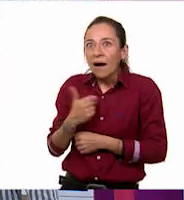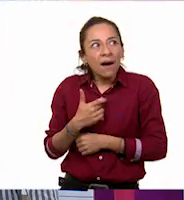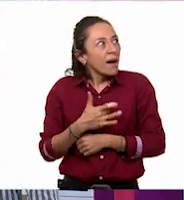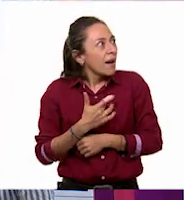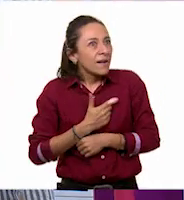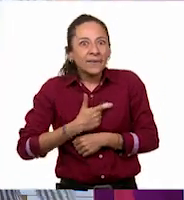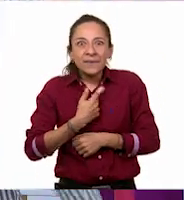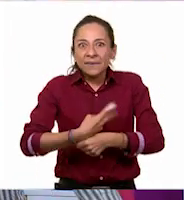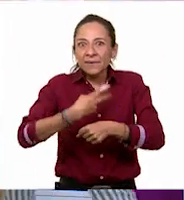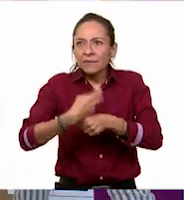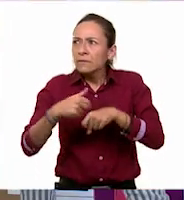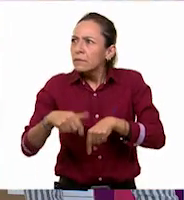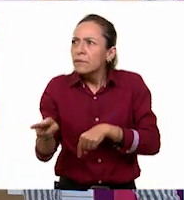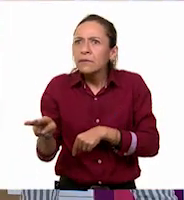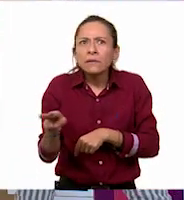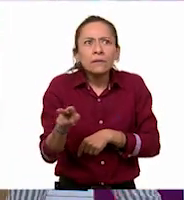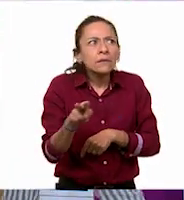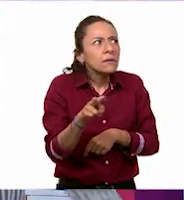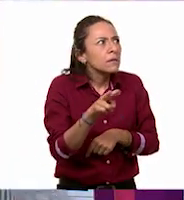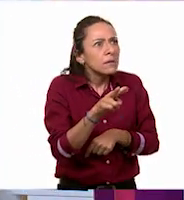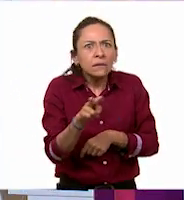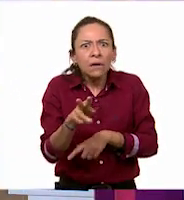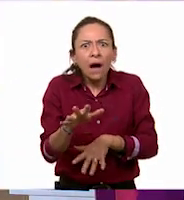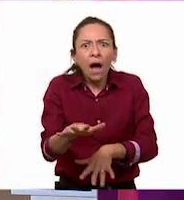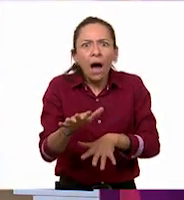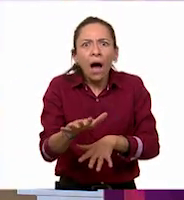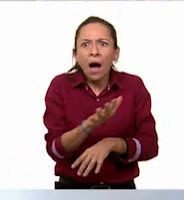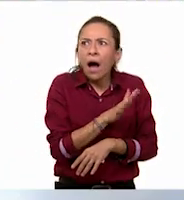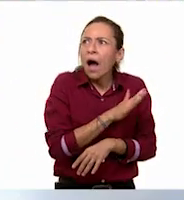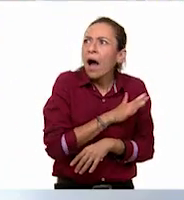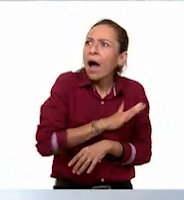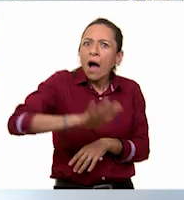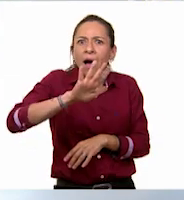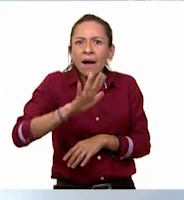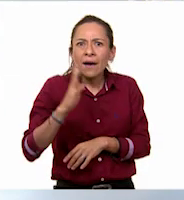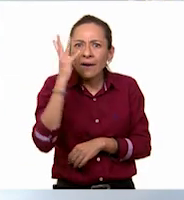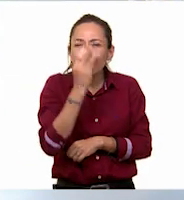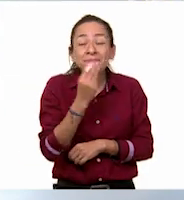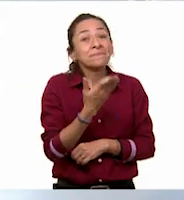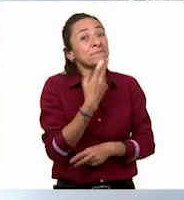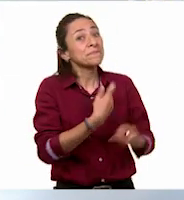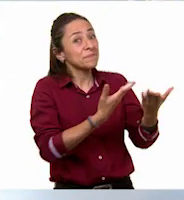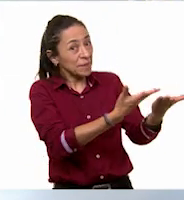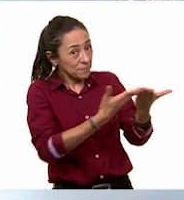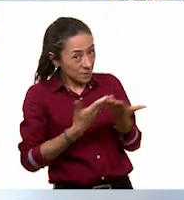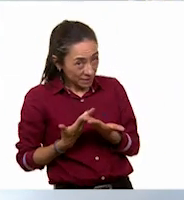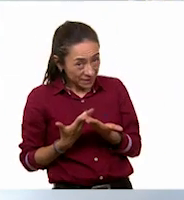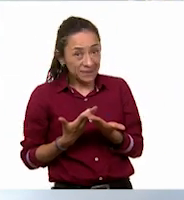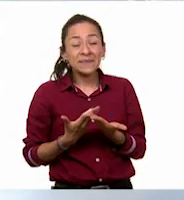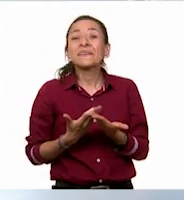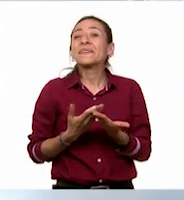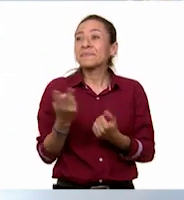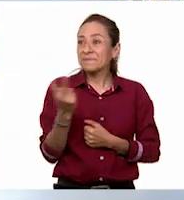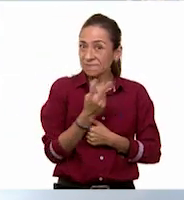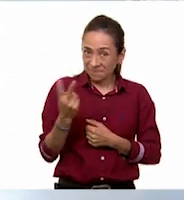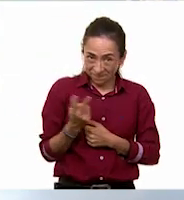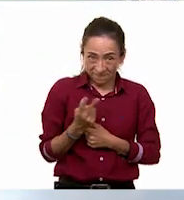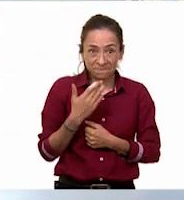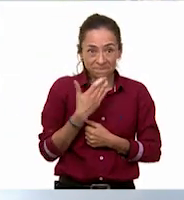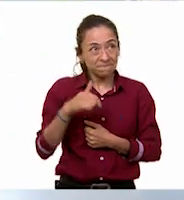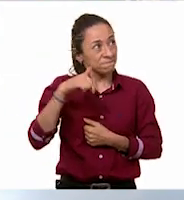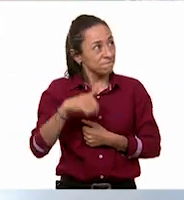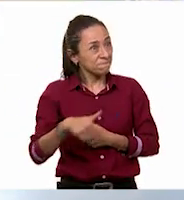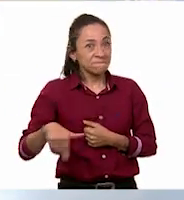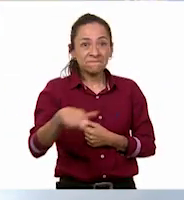quedó increíble. Bienvenida al museo, Abril. Pili, bienvenidos al museo. Observen ustedes que